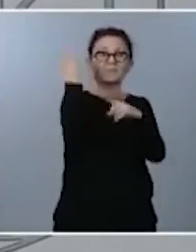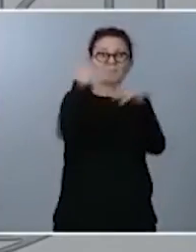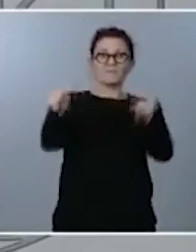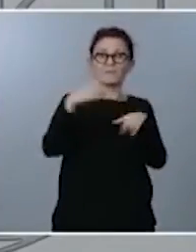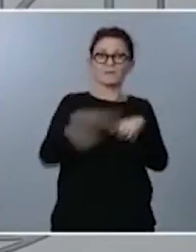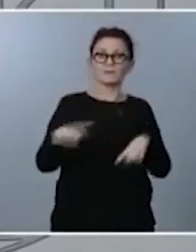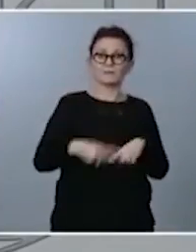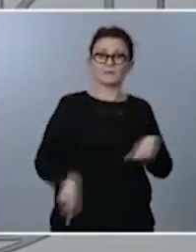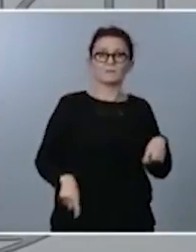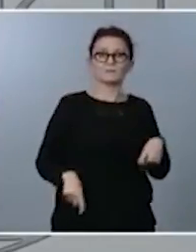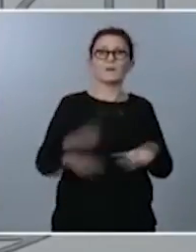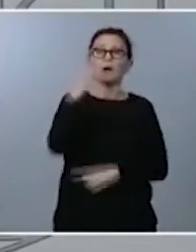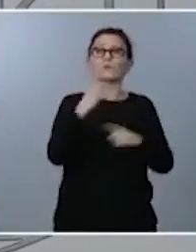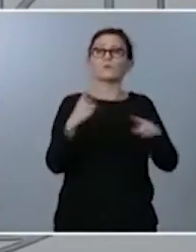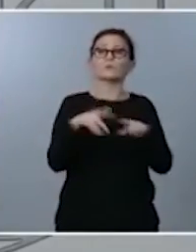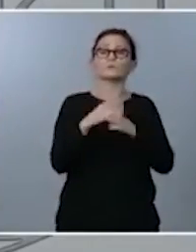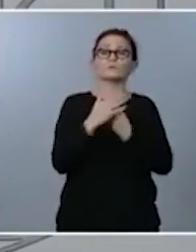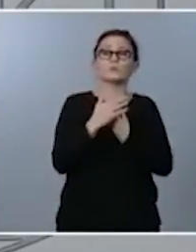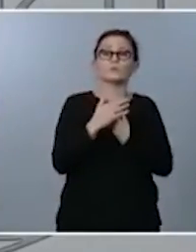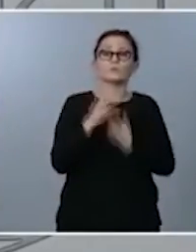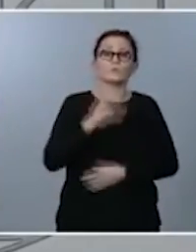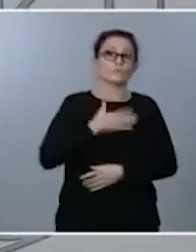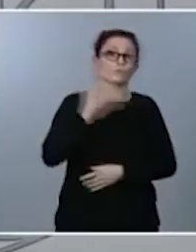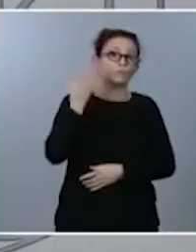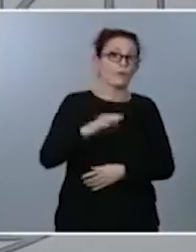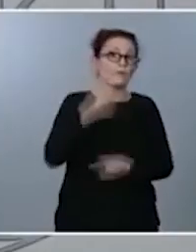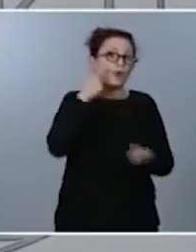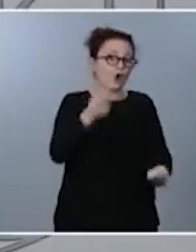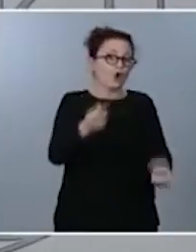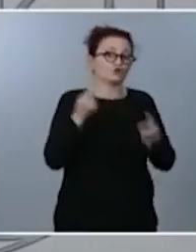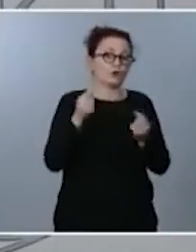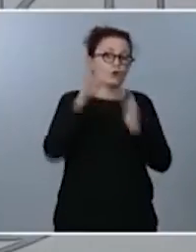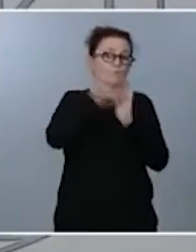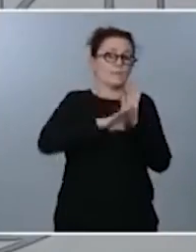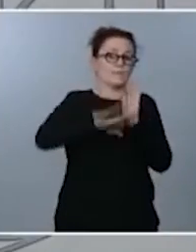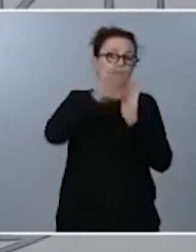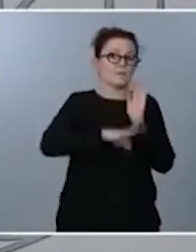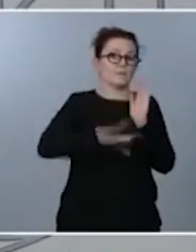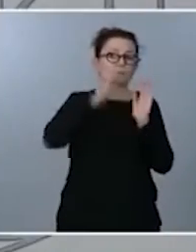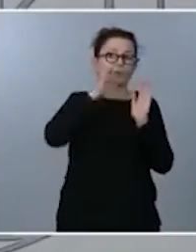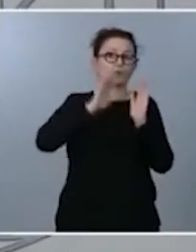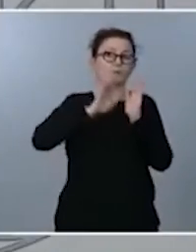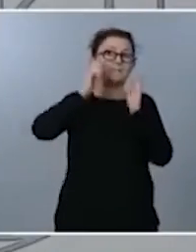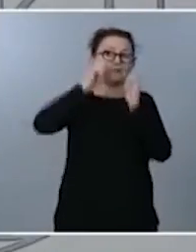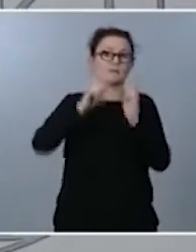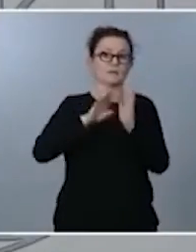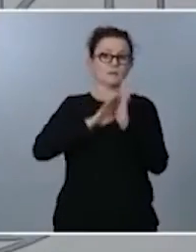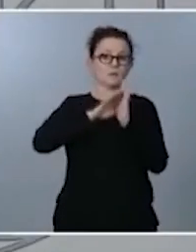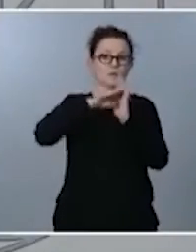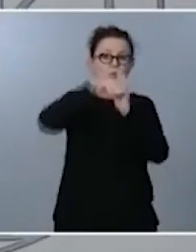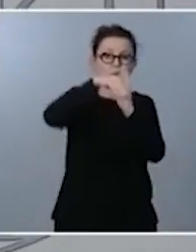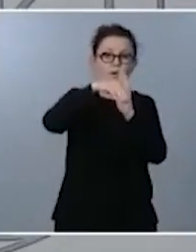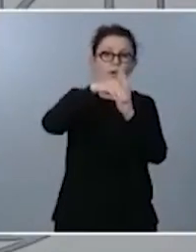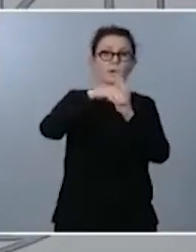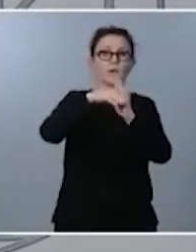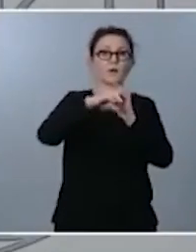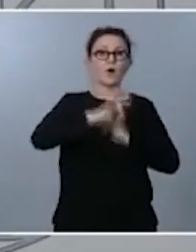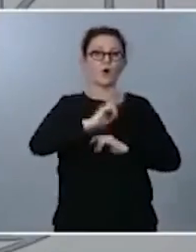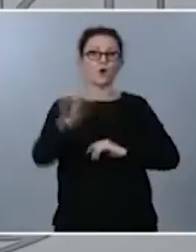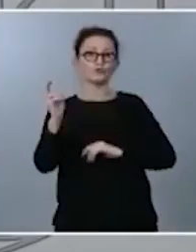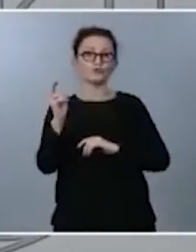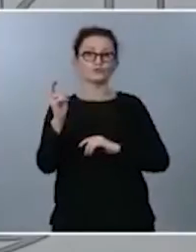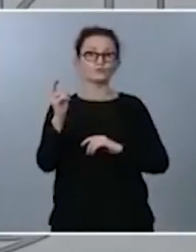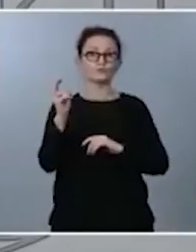momentos donde haya que hacer mayor control en las medidas para doblegar la curva y otros momentos en donde se podrá tener